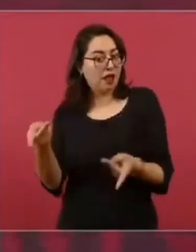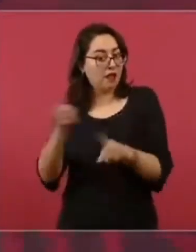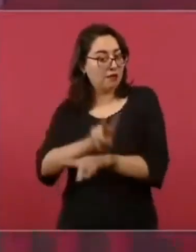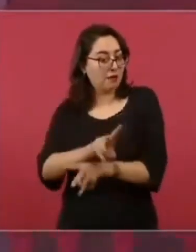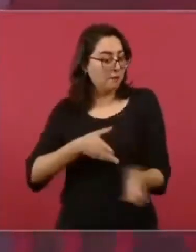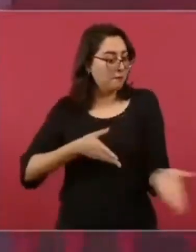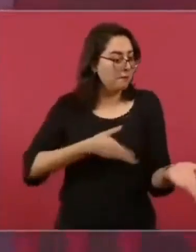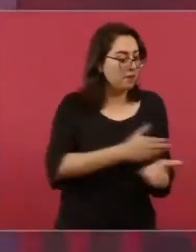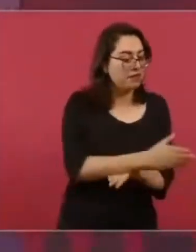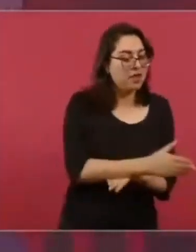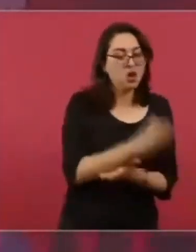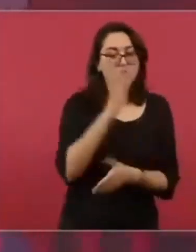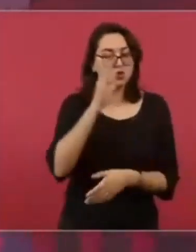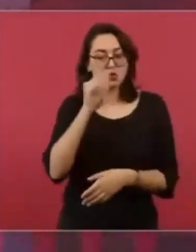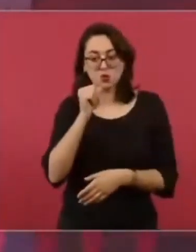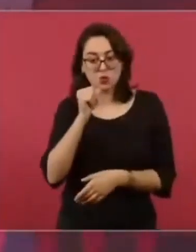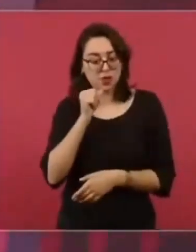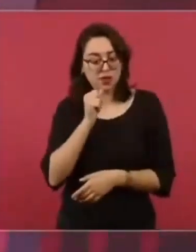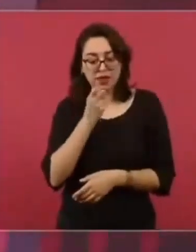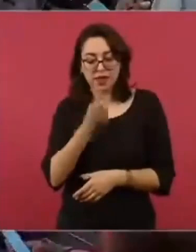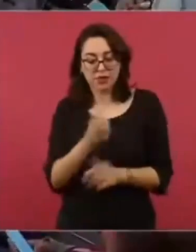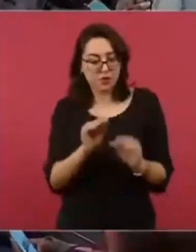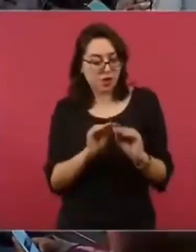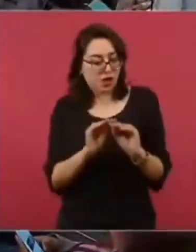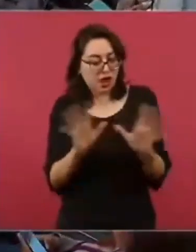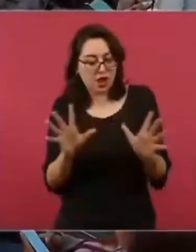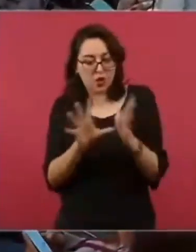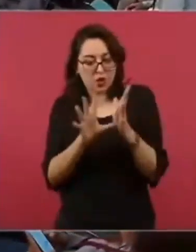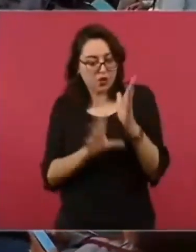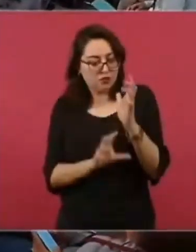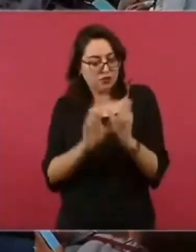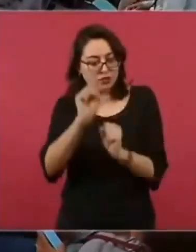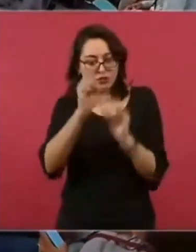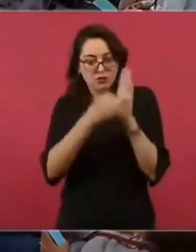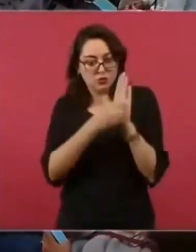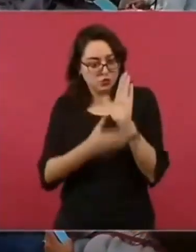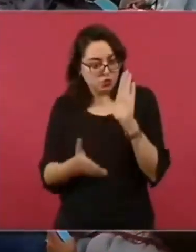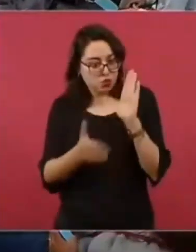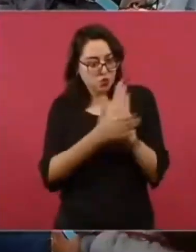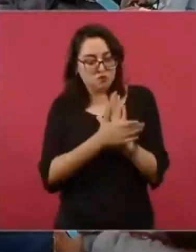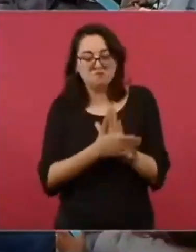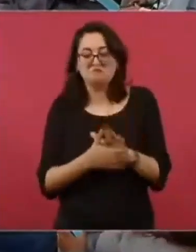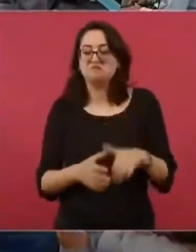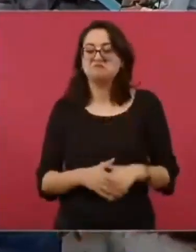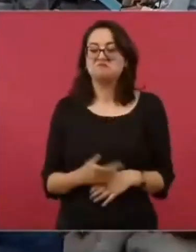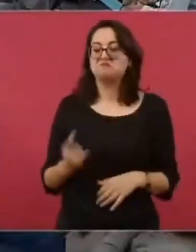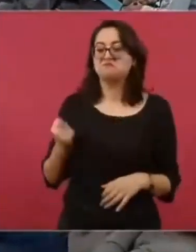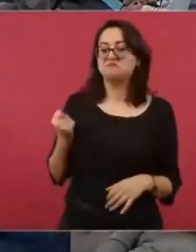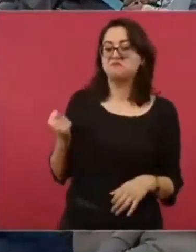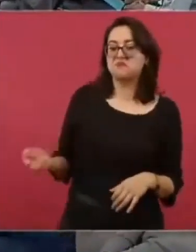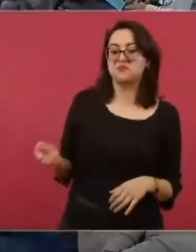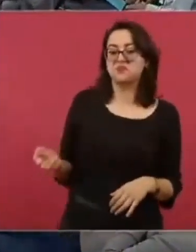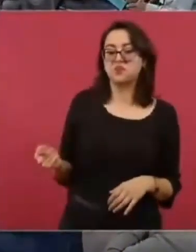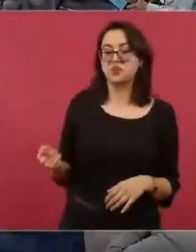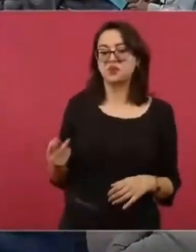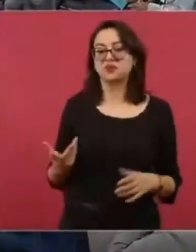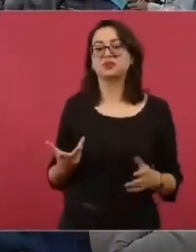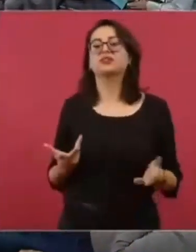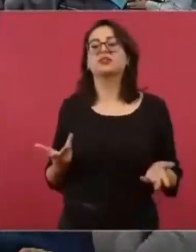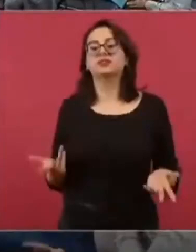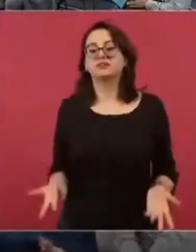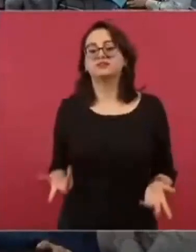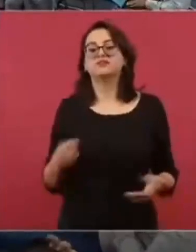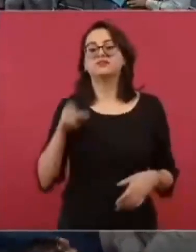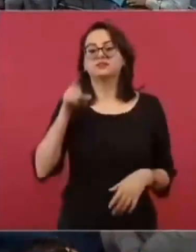obras. Y entonces lo obligan a destinar recursos